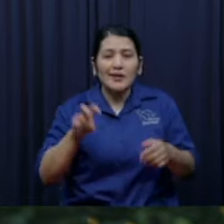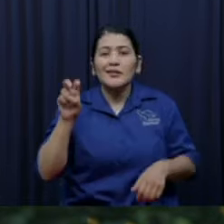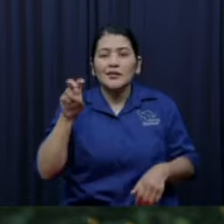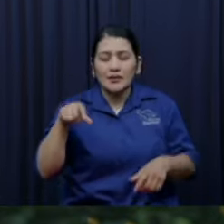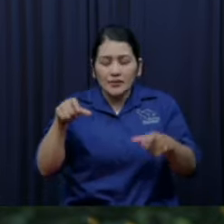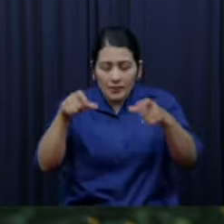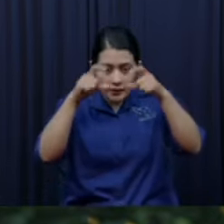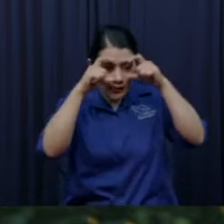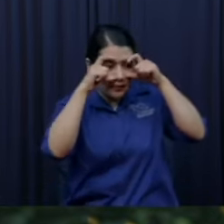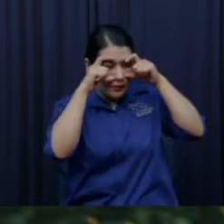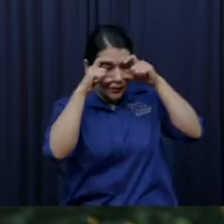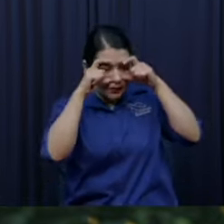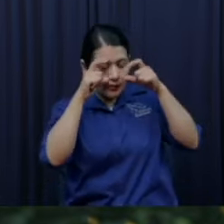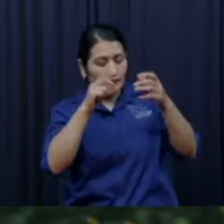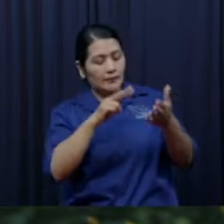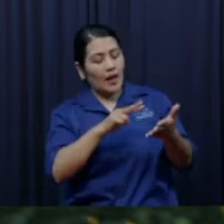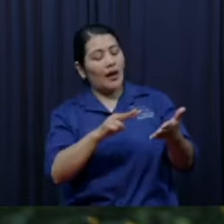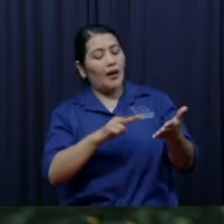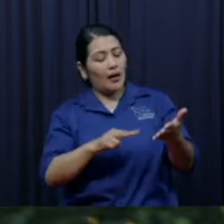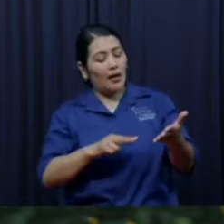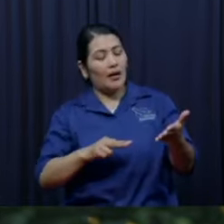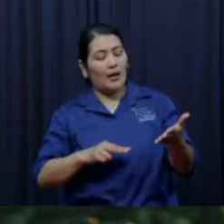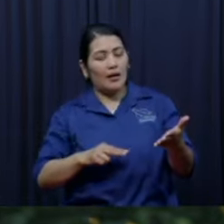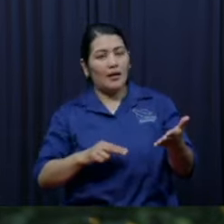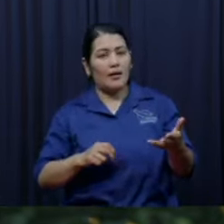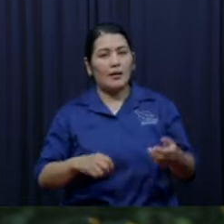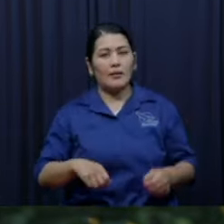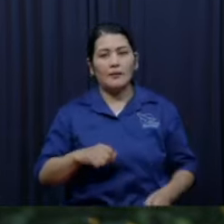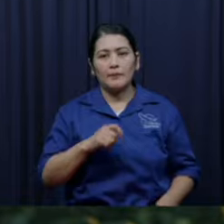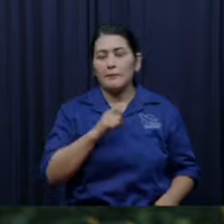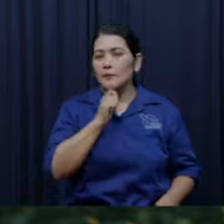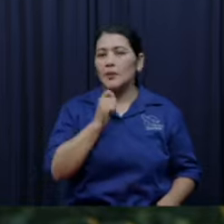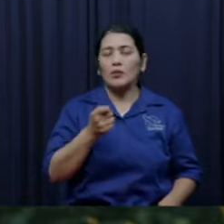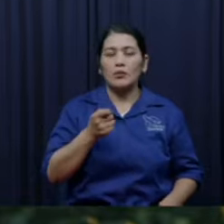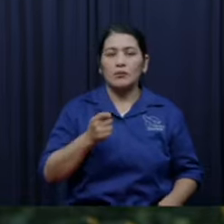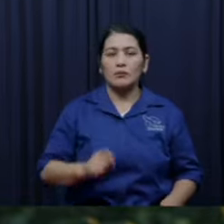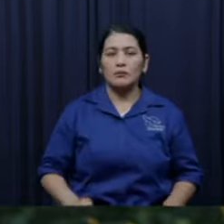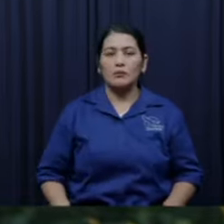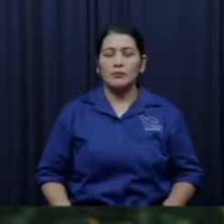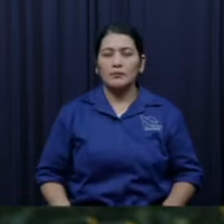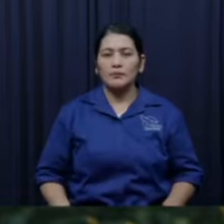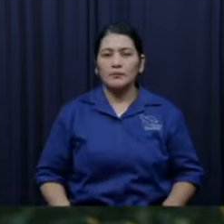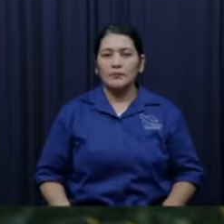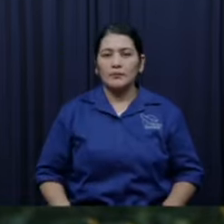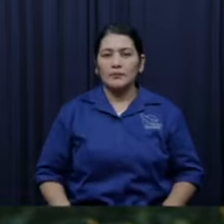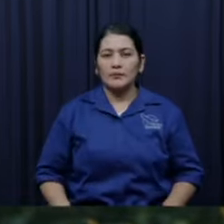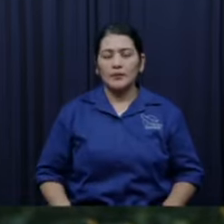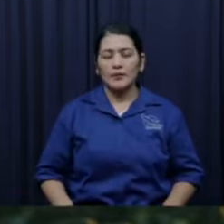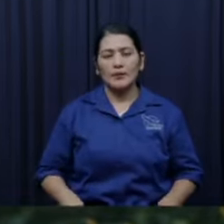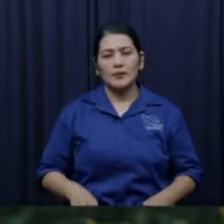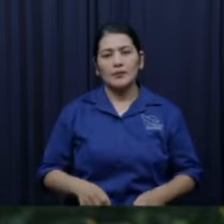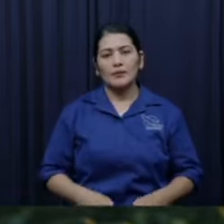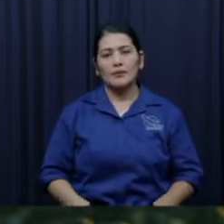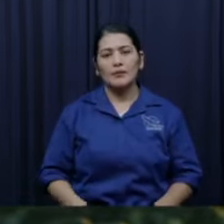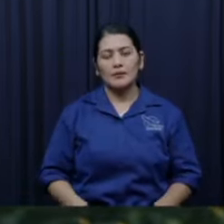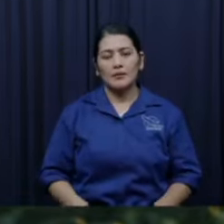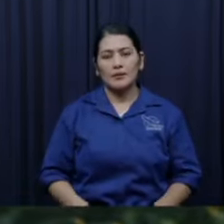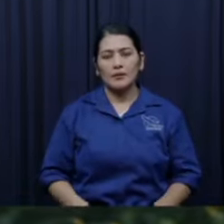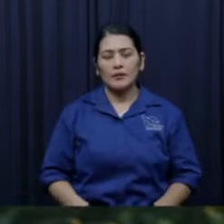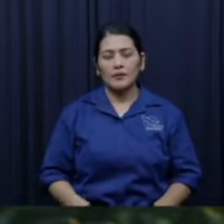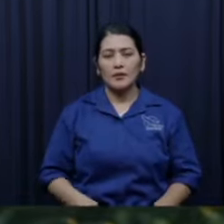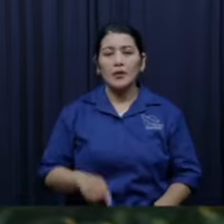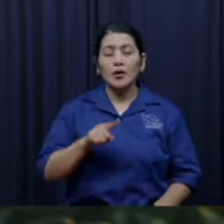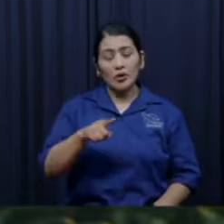enfoco mejor pero imagina entonces pero hablando de cero usted sabe cuánto